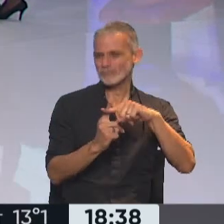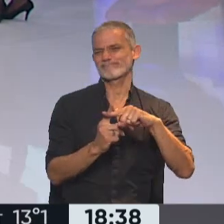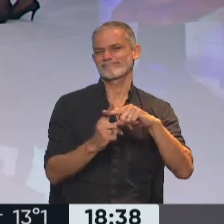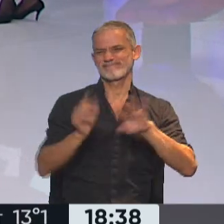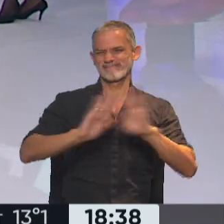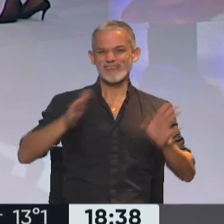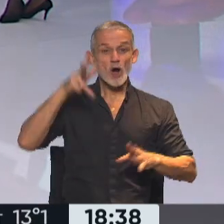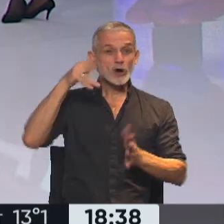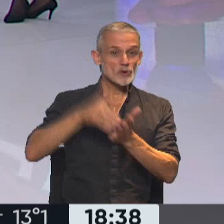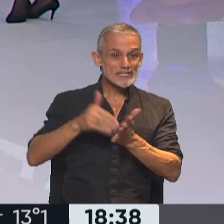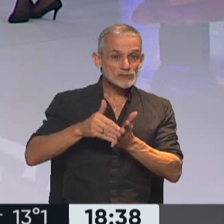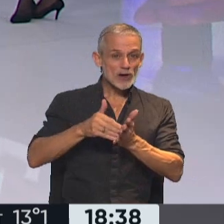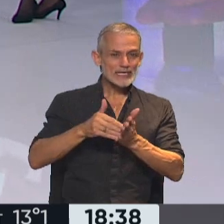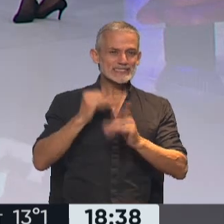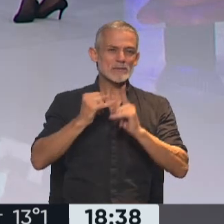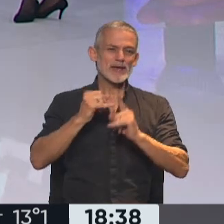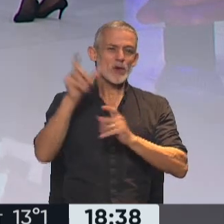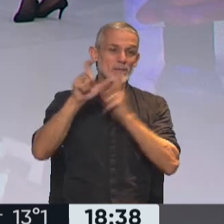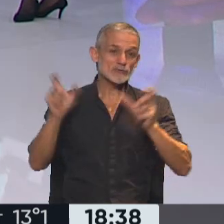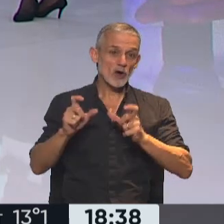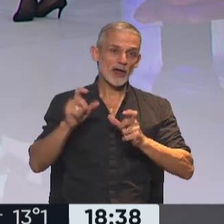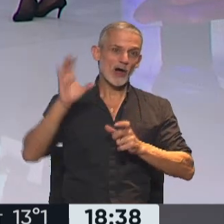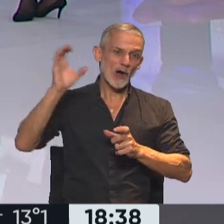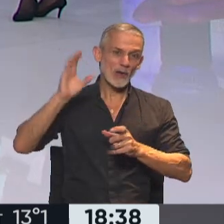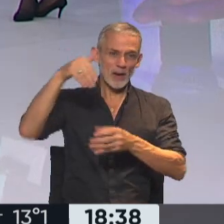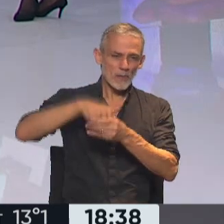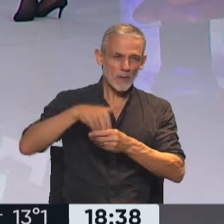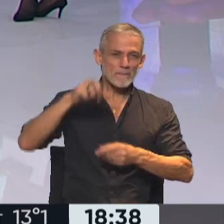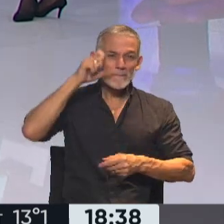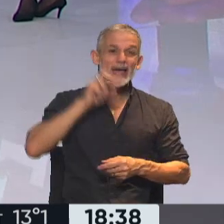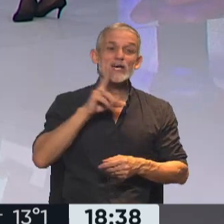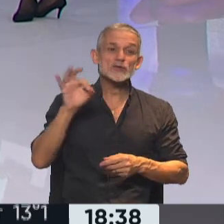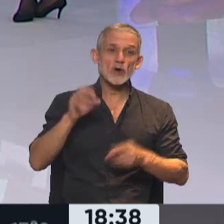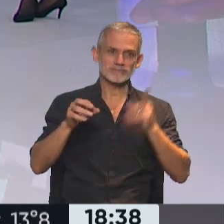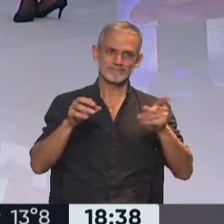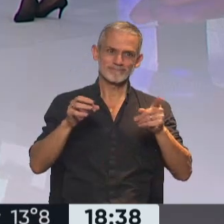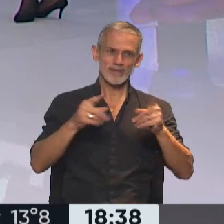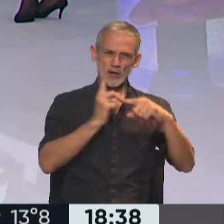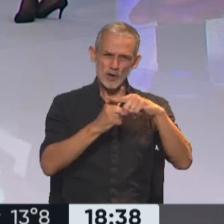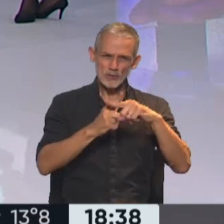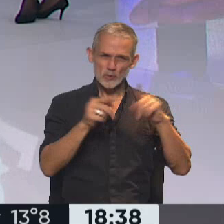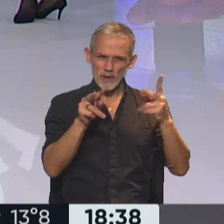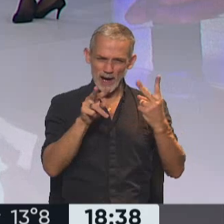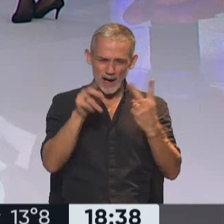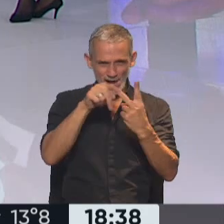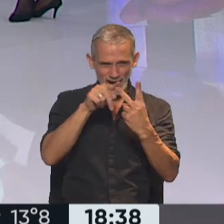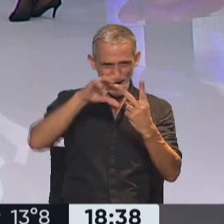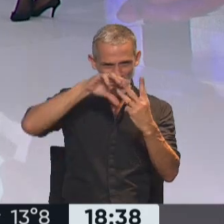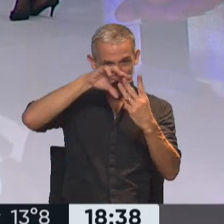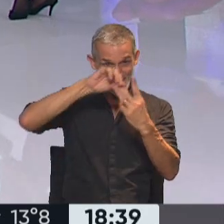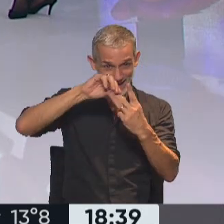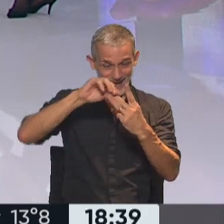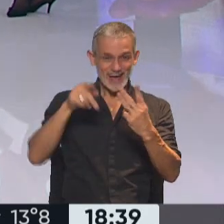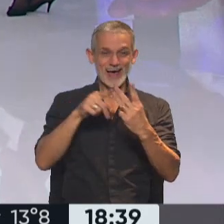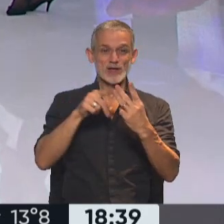si más de 8 millones, 8 millones y medio de colombianos votaron por Gustavo Petro, bueno, la suma de Gutiérrez más Hernández